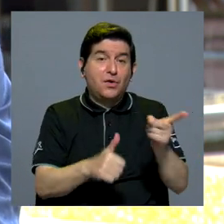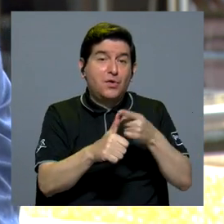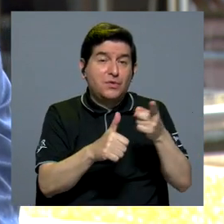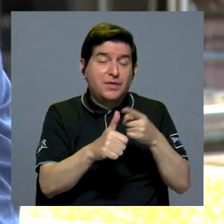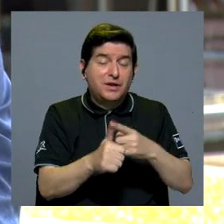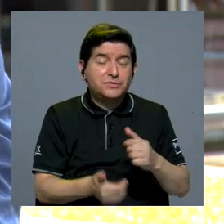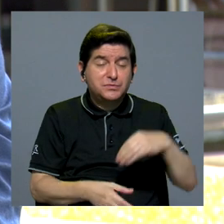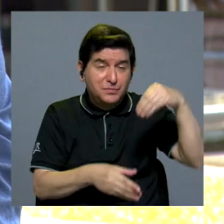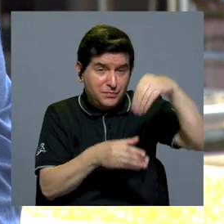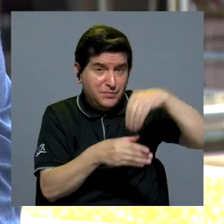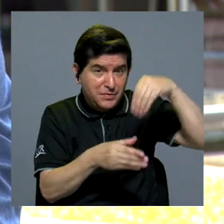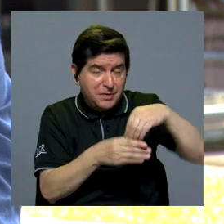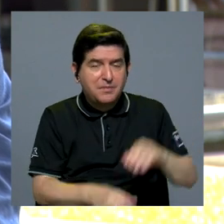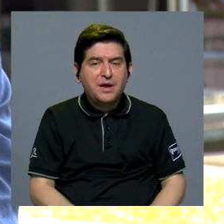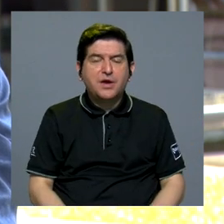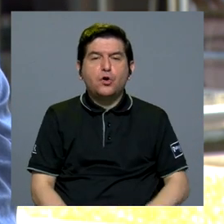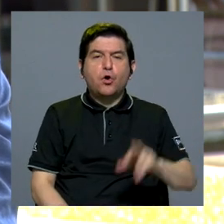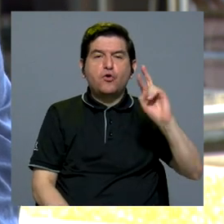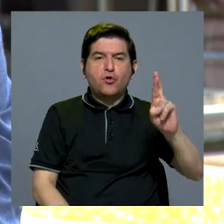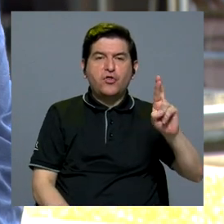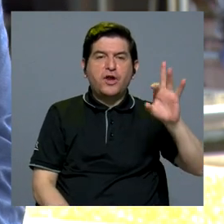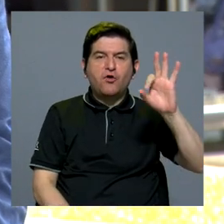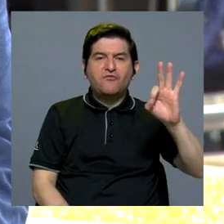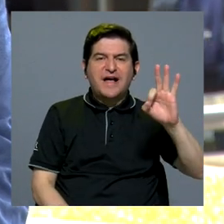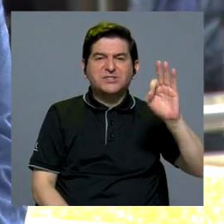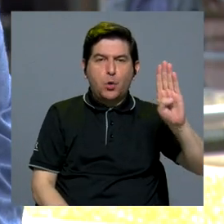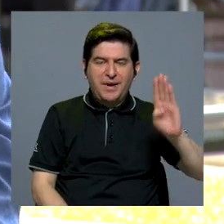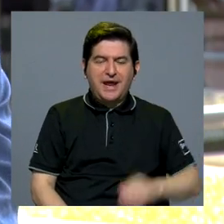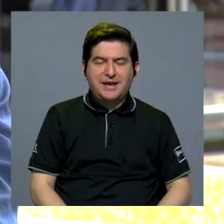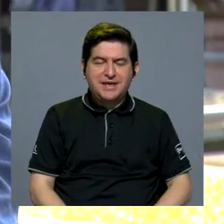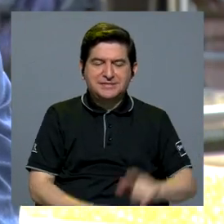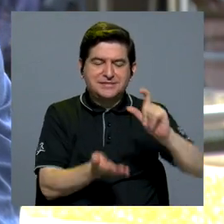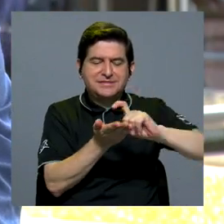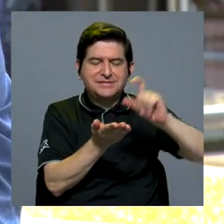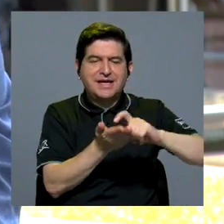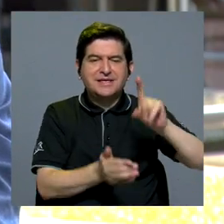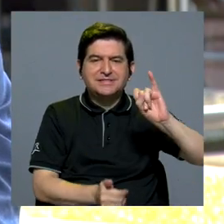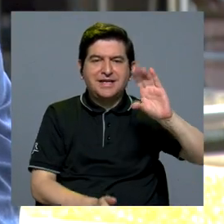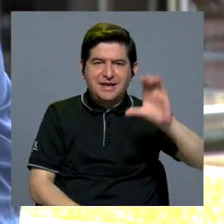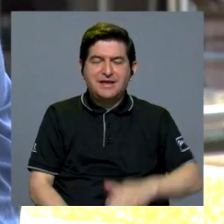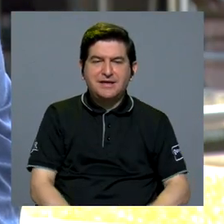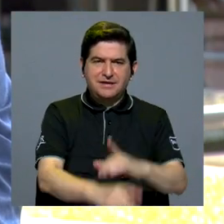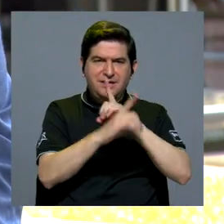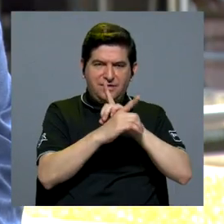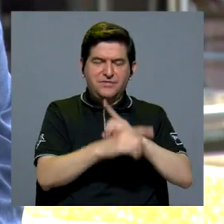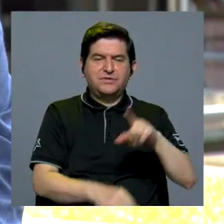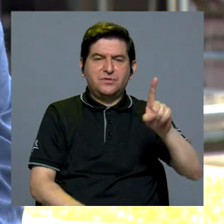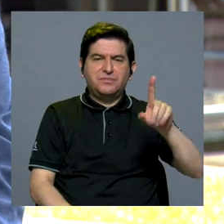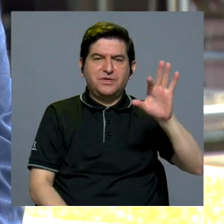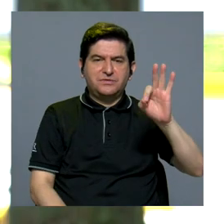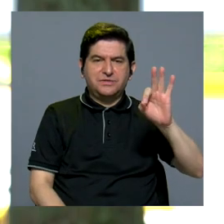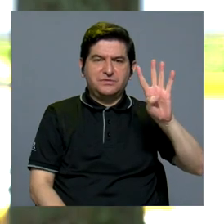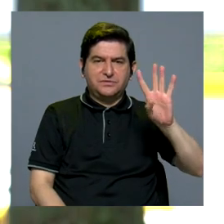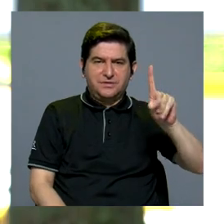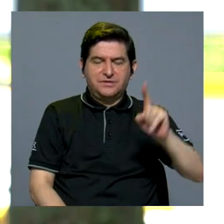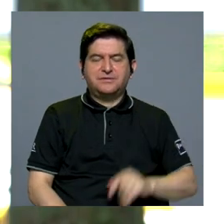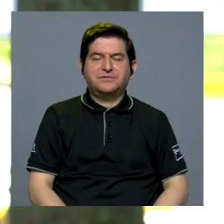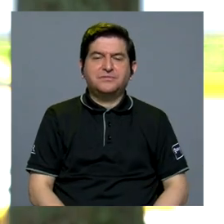de las primeras contribuciones fue la de Rodrigo Facio Brenes, su tesis de licenciatura, defendida en 1941,